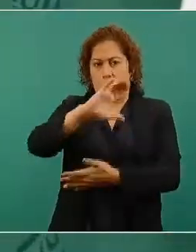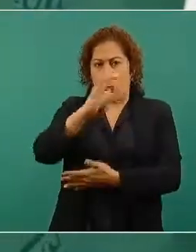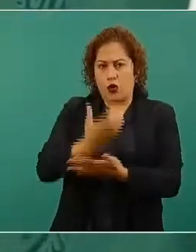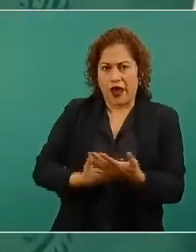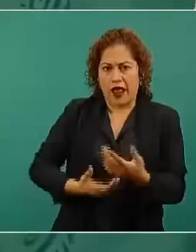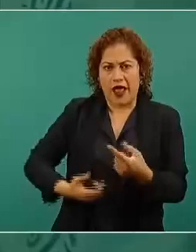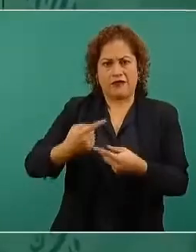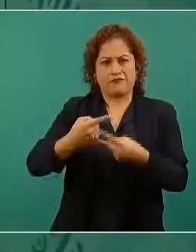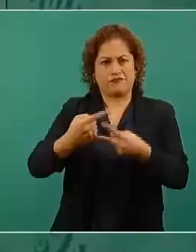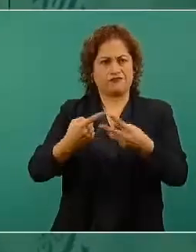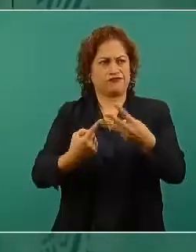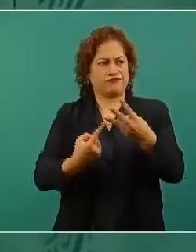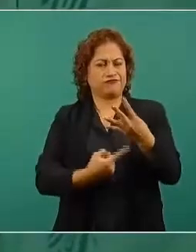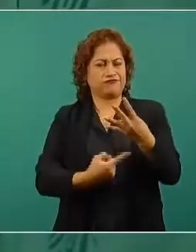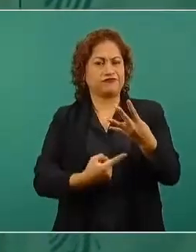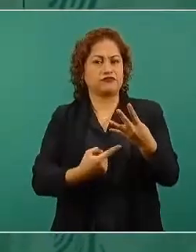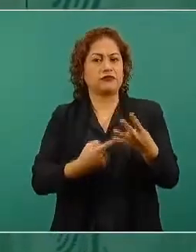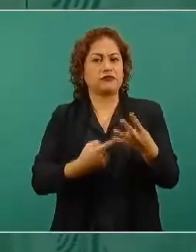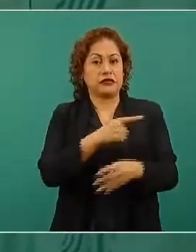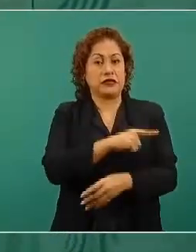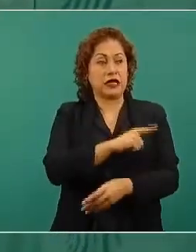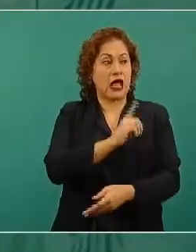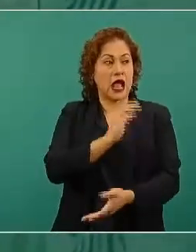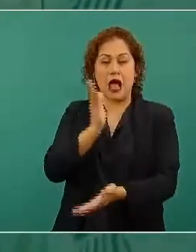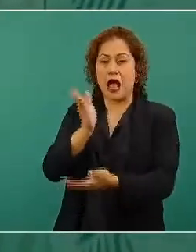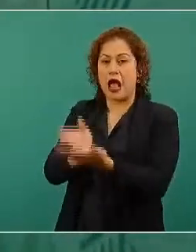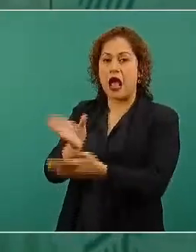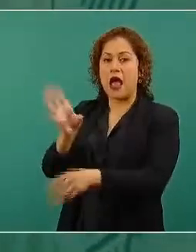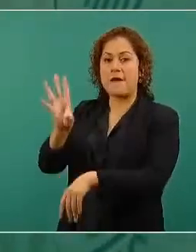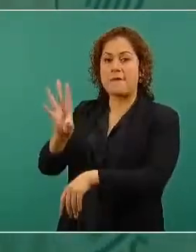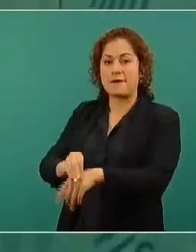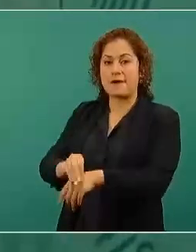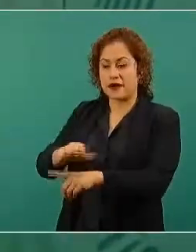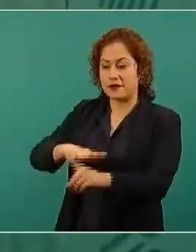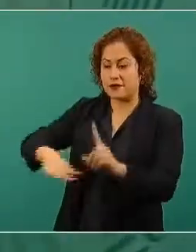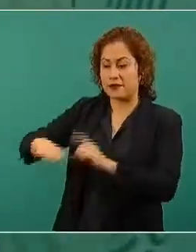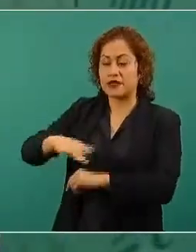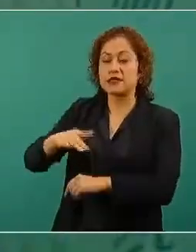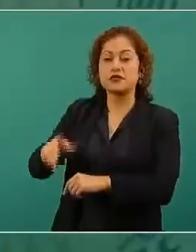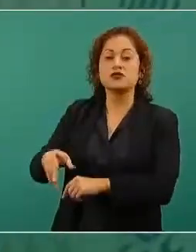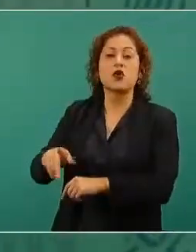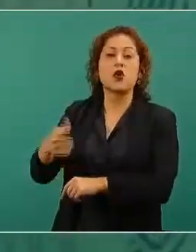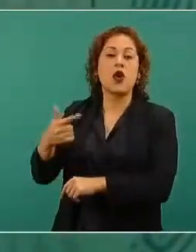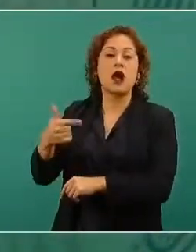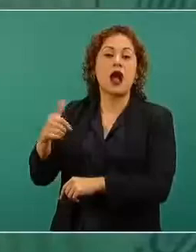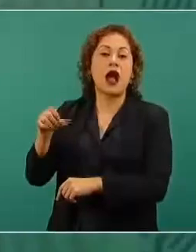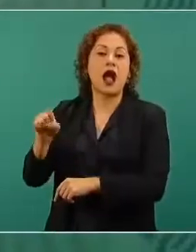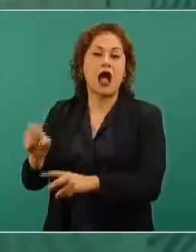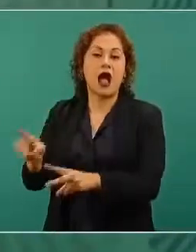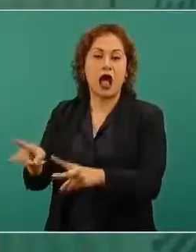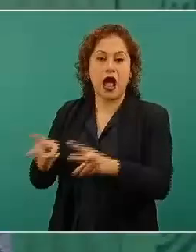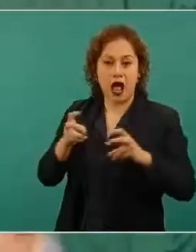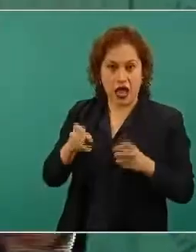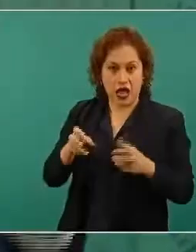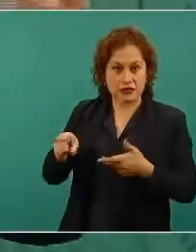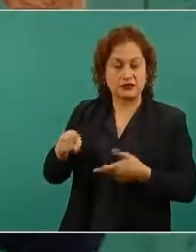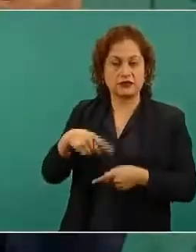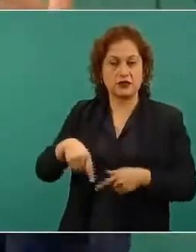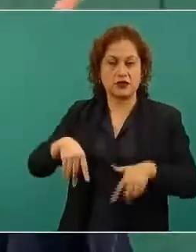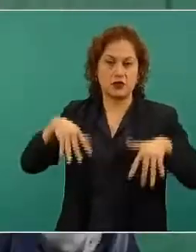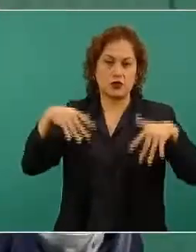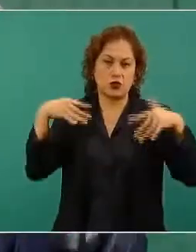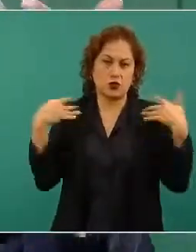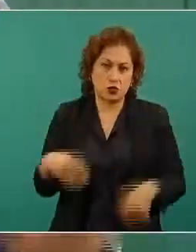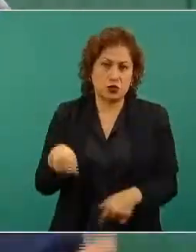para extraer gas en Burgos que fue un rotundo fracaso pero sacaron